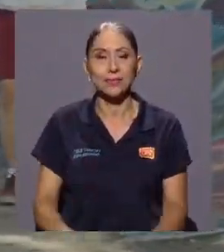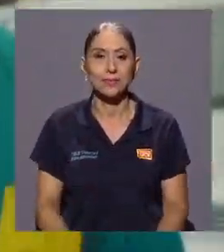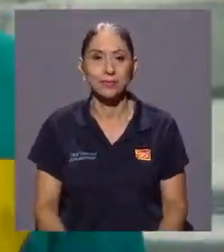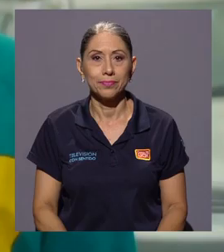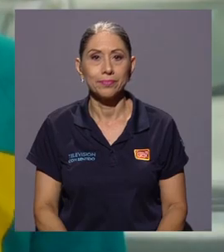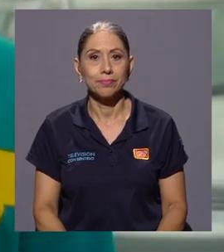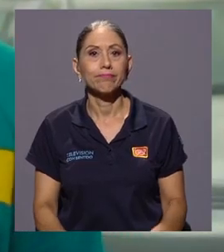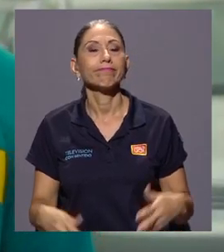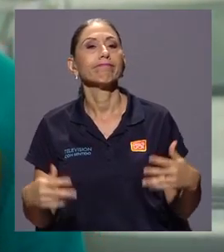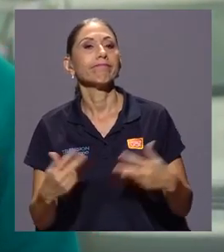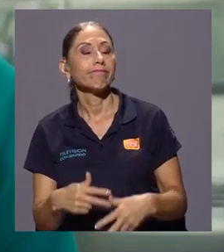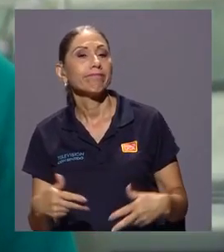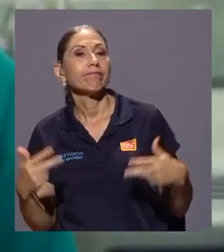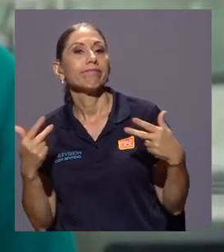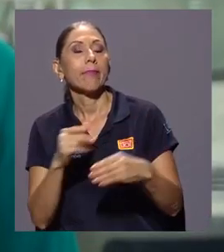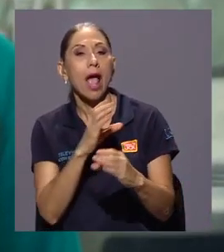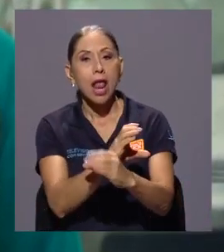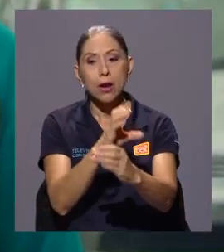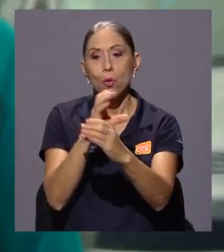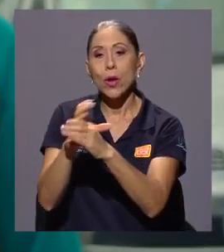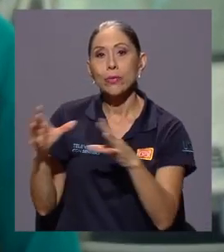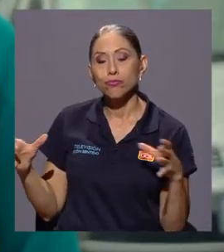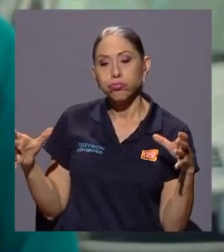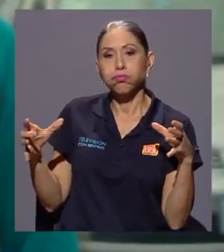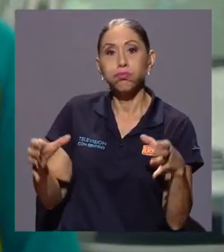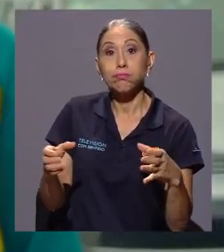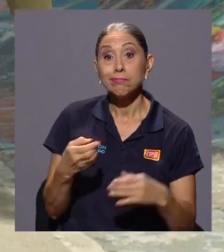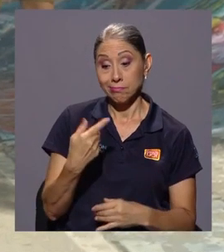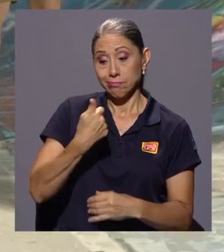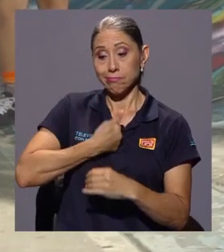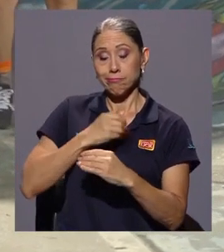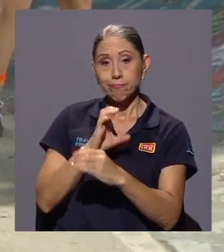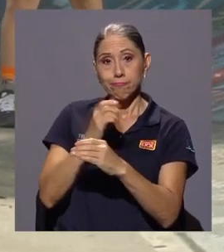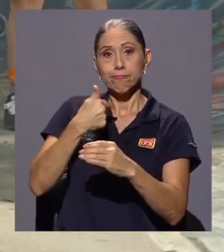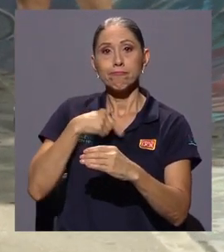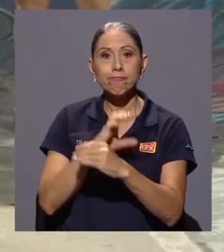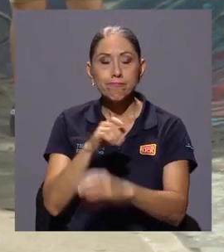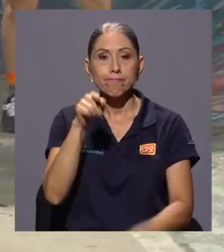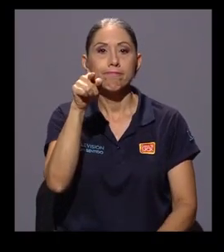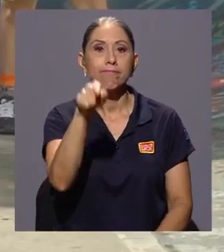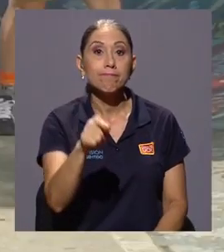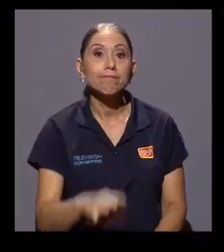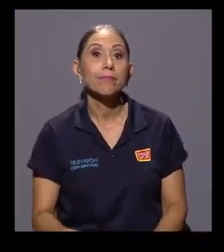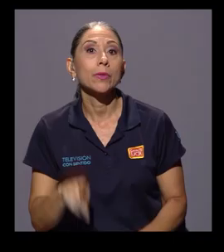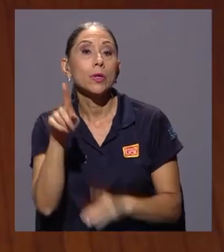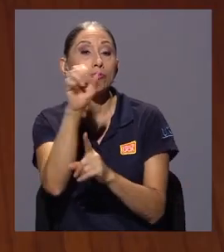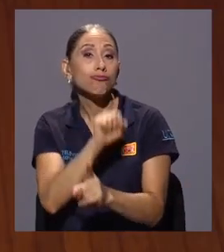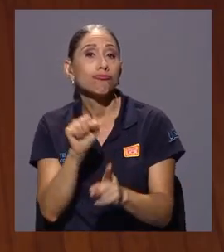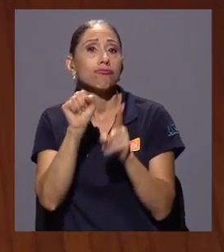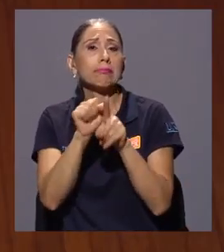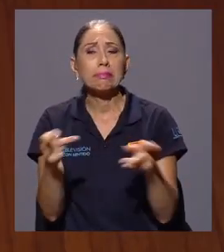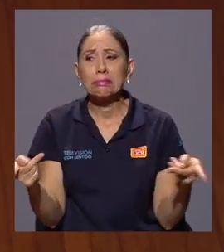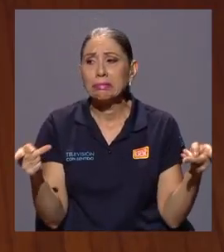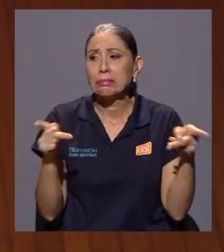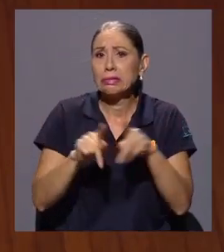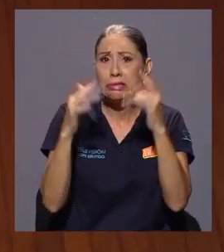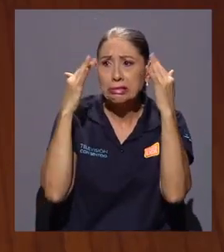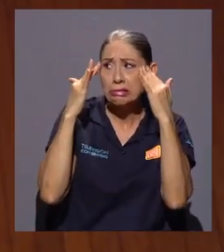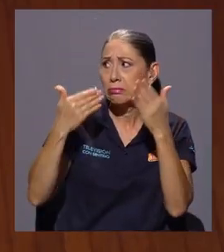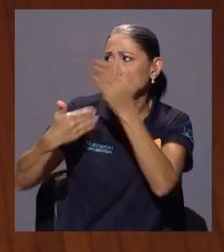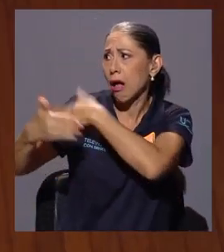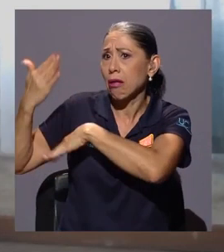El cuido es colectivo, sí, porque si me cuido, te cuido. Una situación